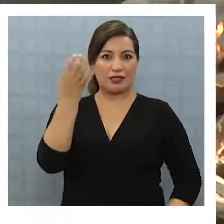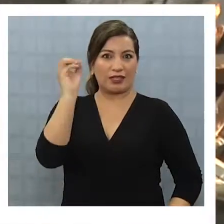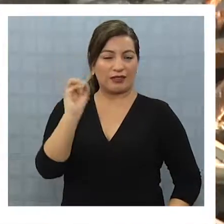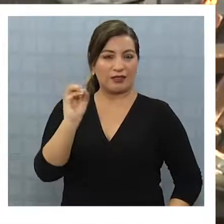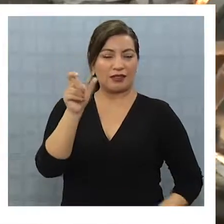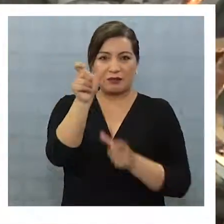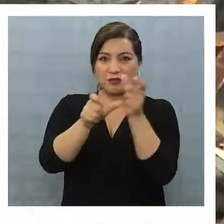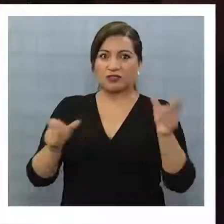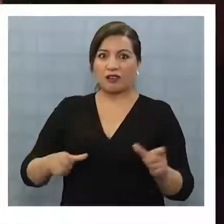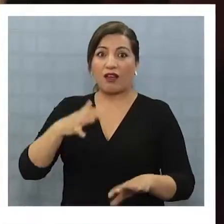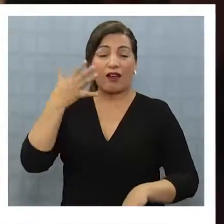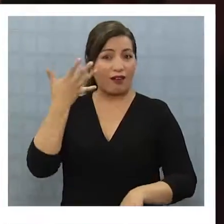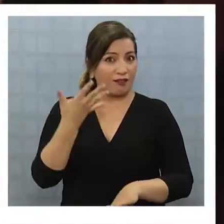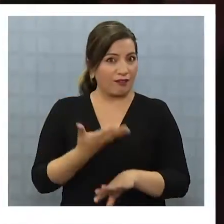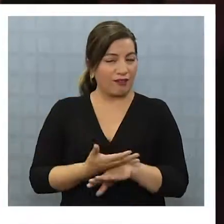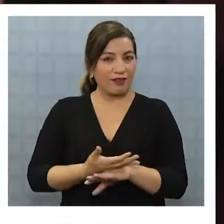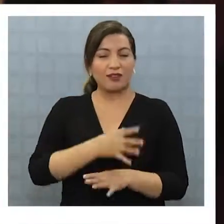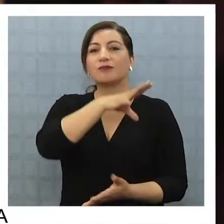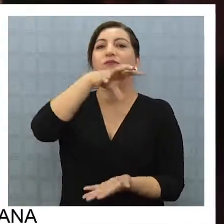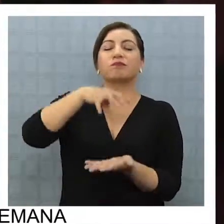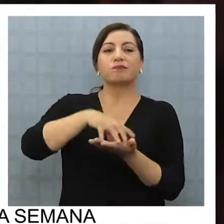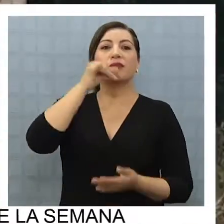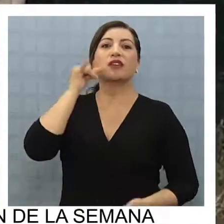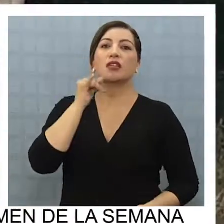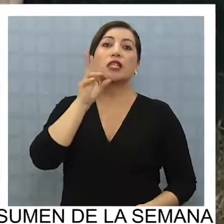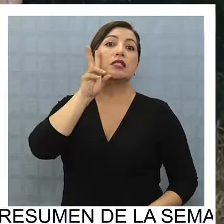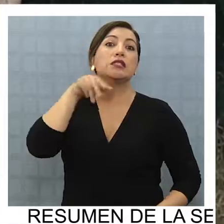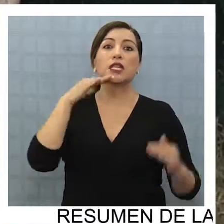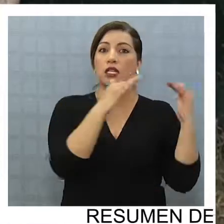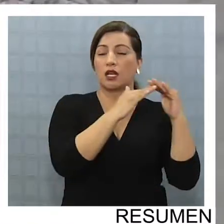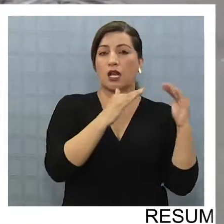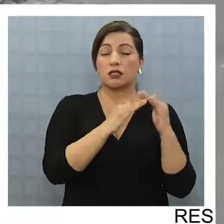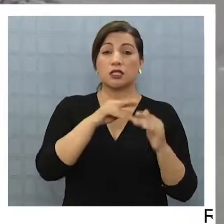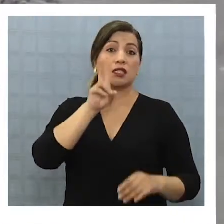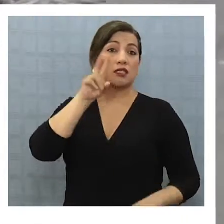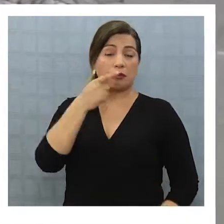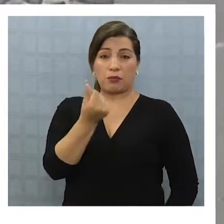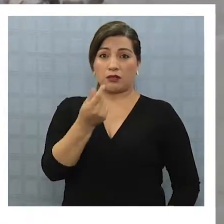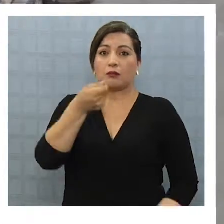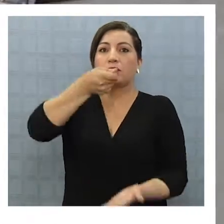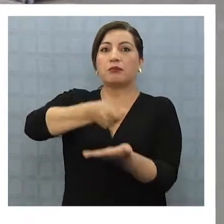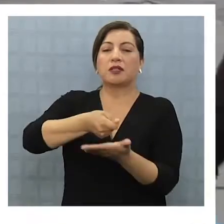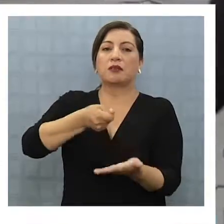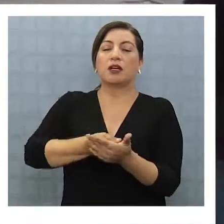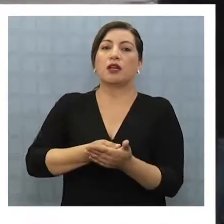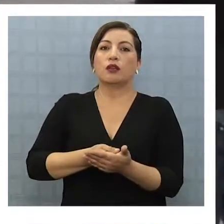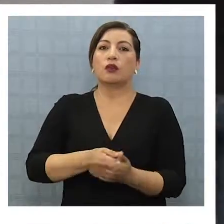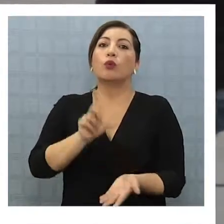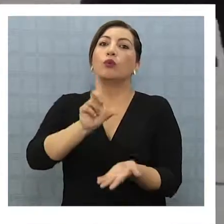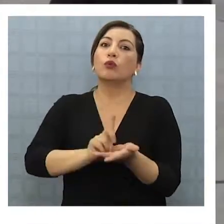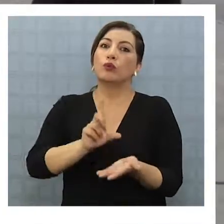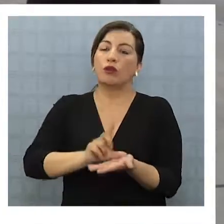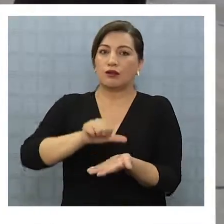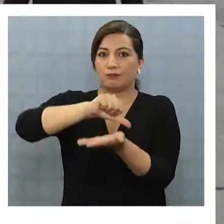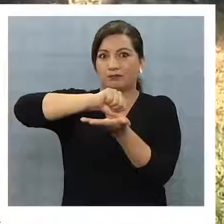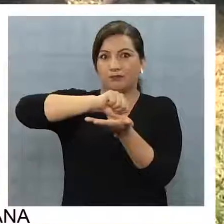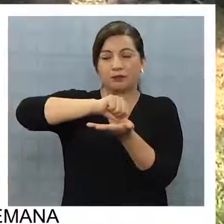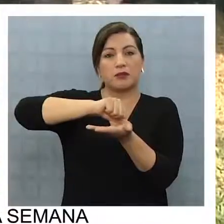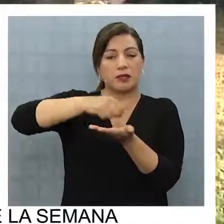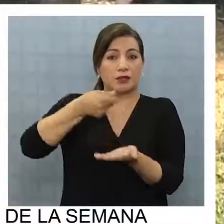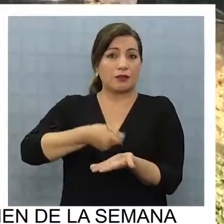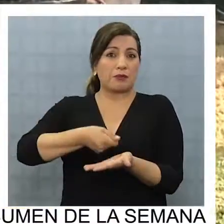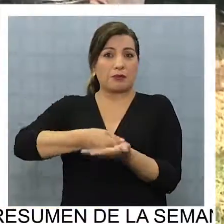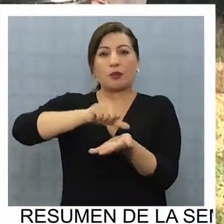personas hasta ahora catastradas que en Iquique no tienen techo ni dinero para pagar una eventual multa municipal.